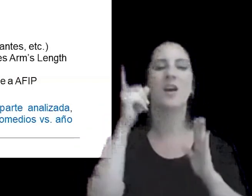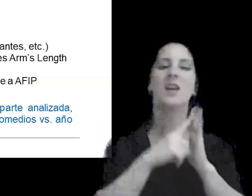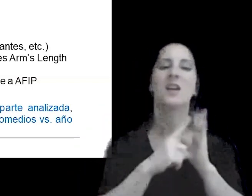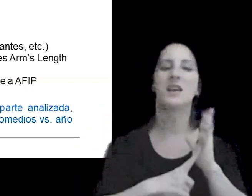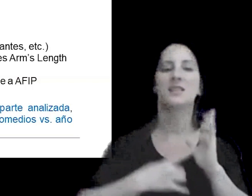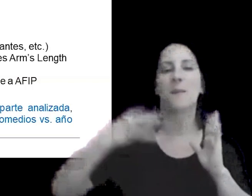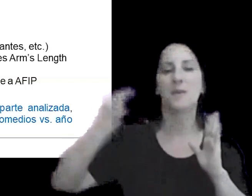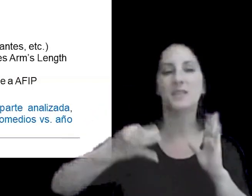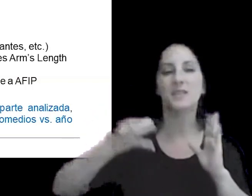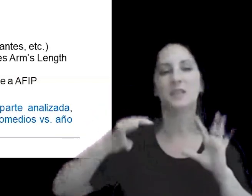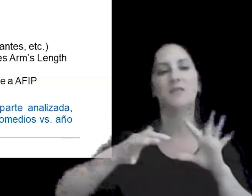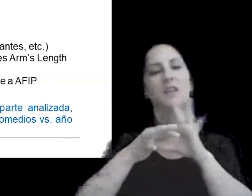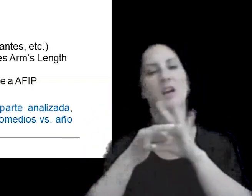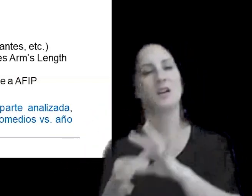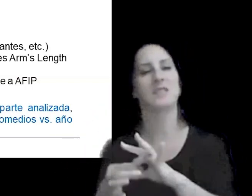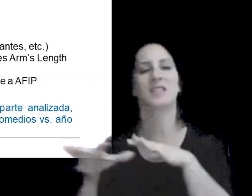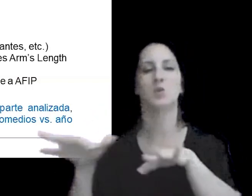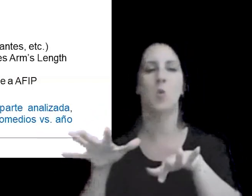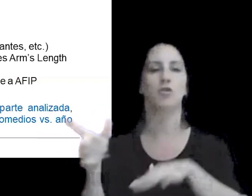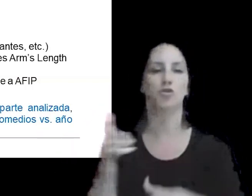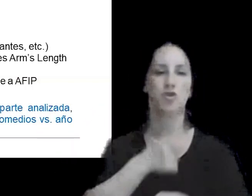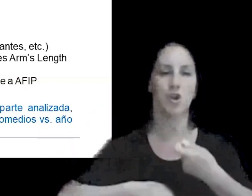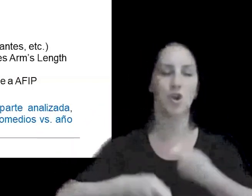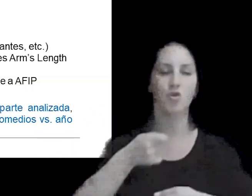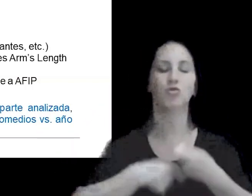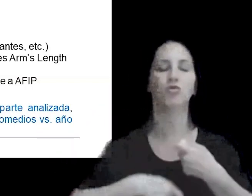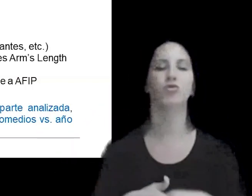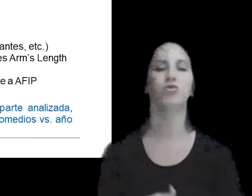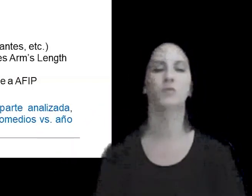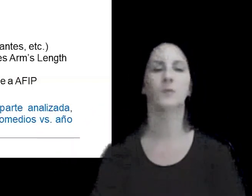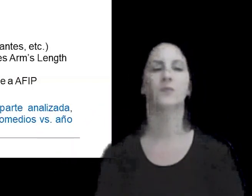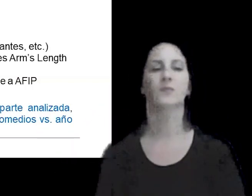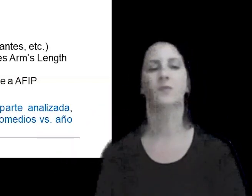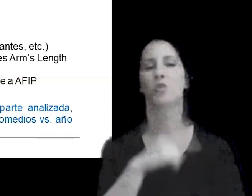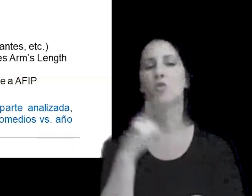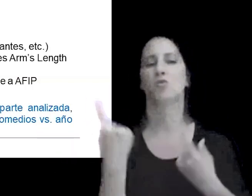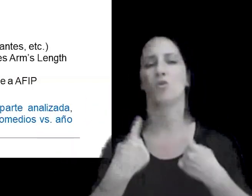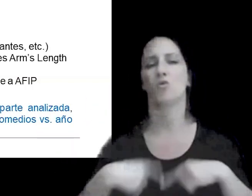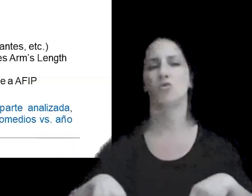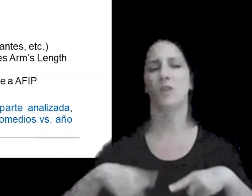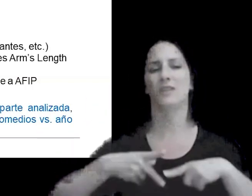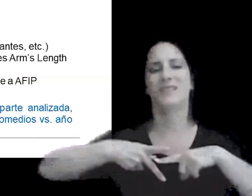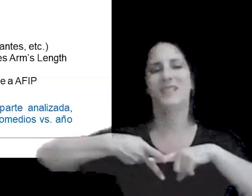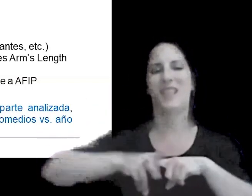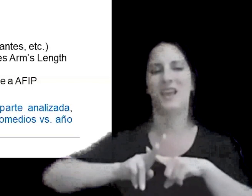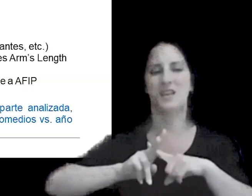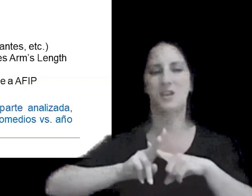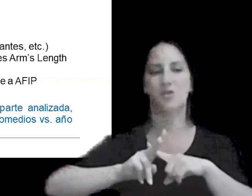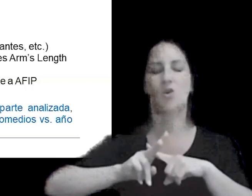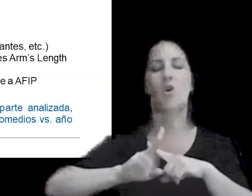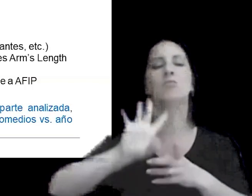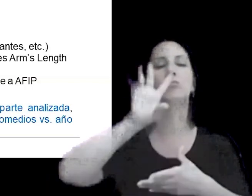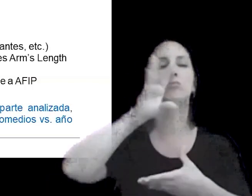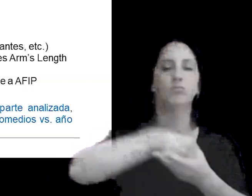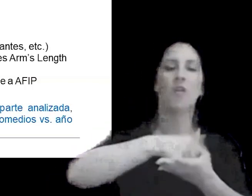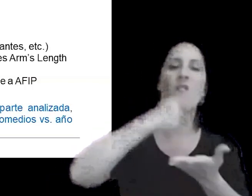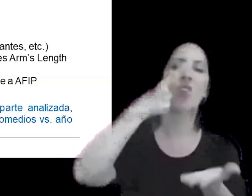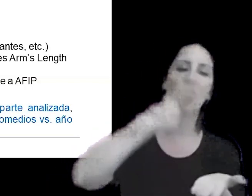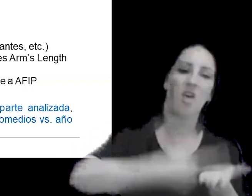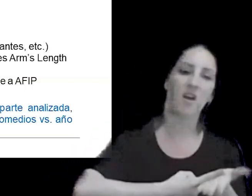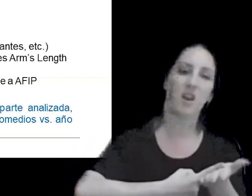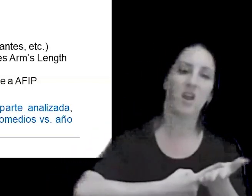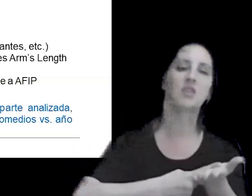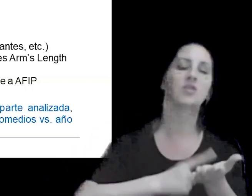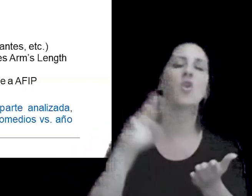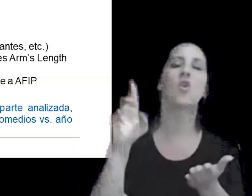relativas a reestructuraciones de negocios y otros aspectos técnicos incorporados tanto en el decreto como en la